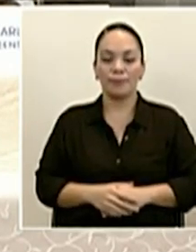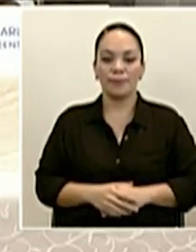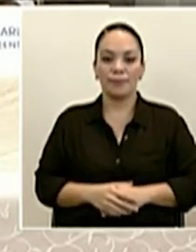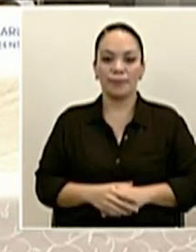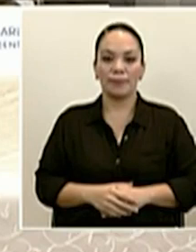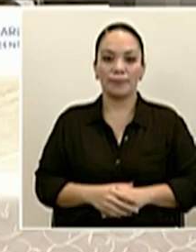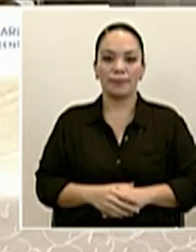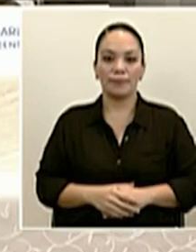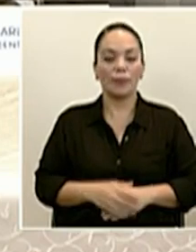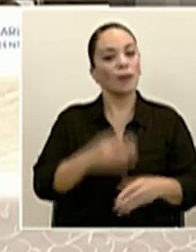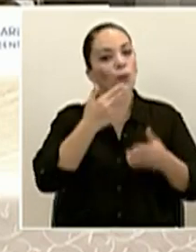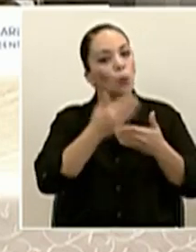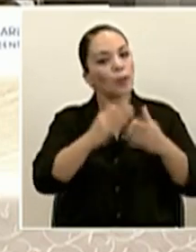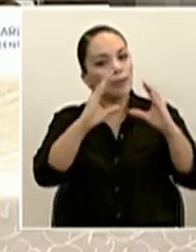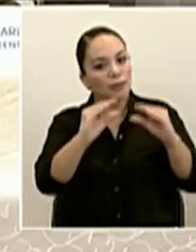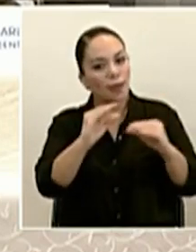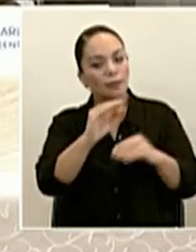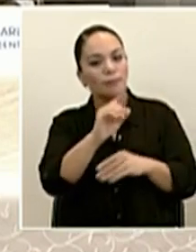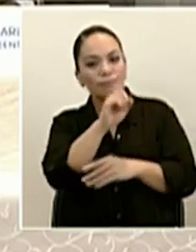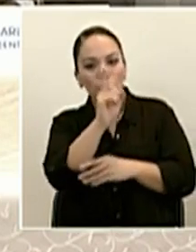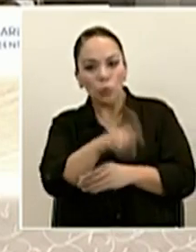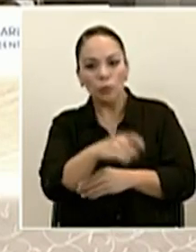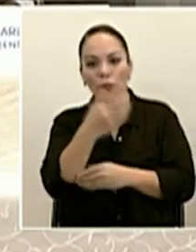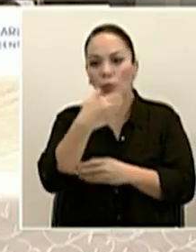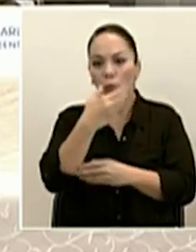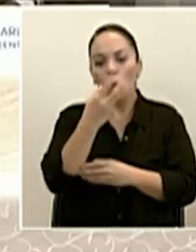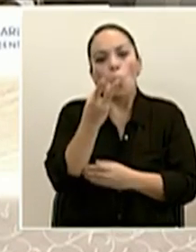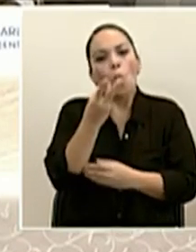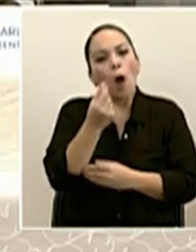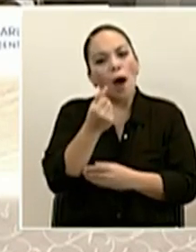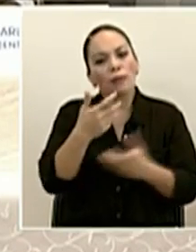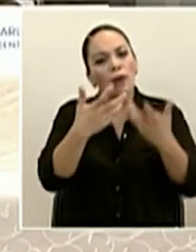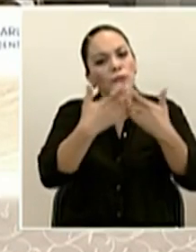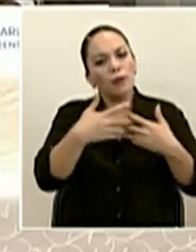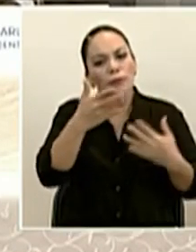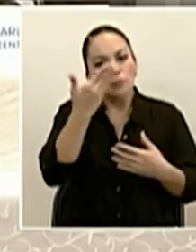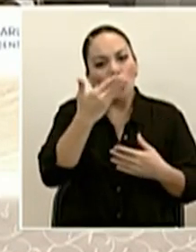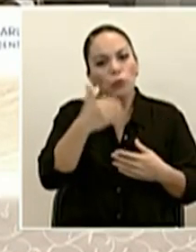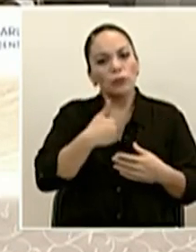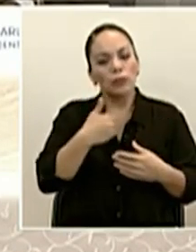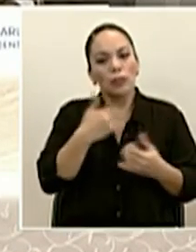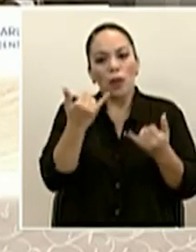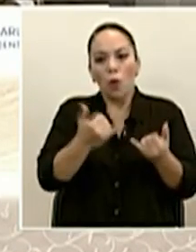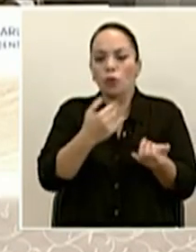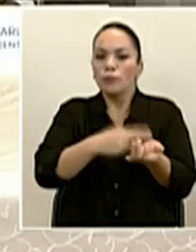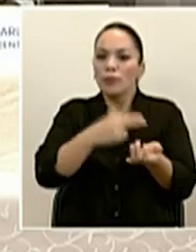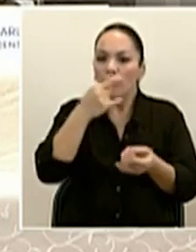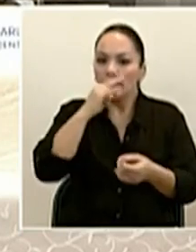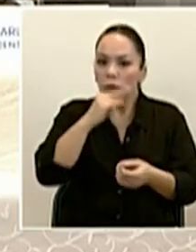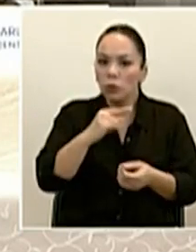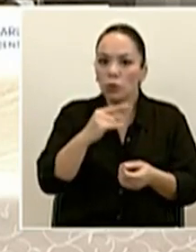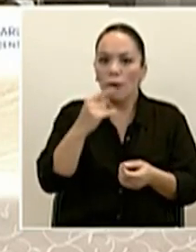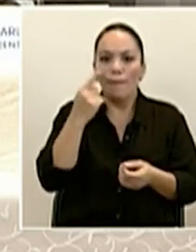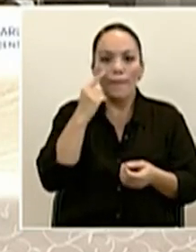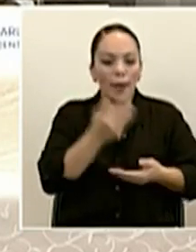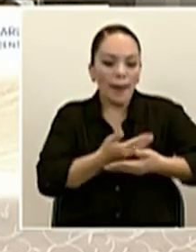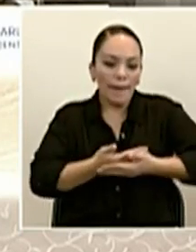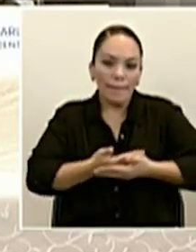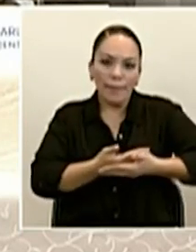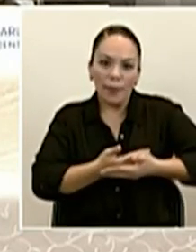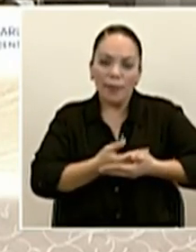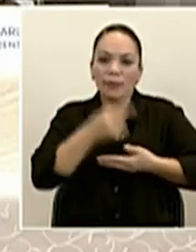Buenas tardes. Don Román, ¿cuántos respiradores tiene actualmente el Hospital Nacional de Niños para Renatos y para Niños Mayores?